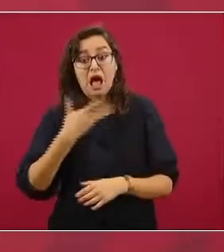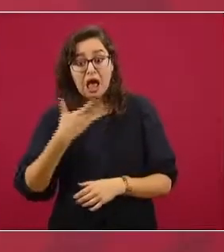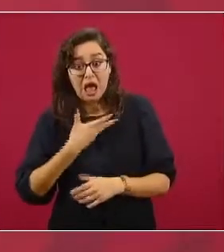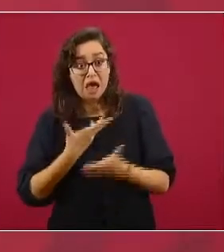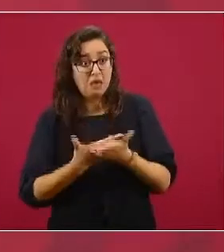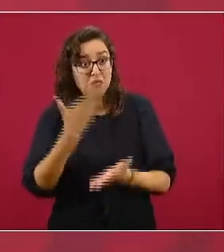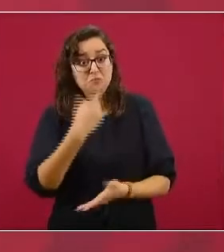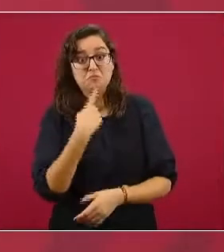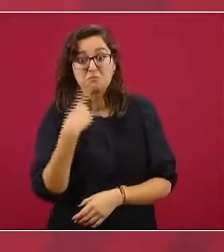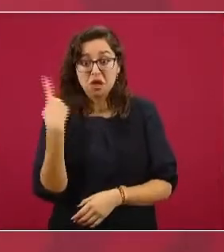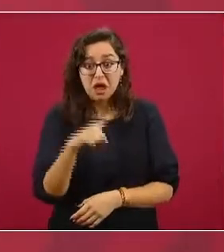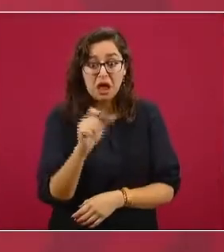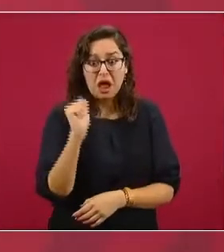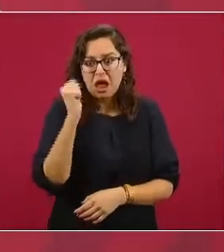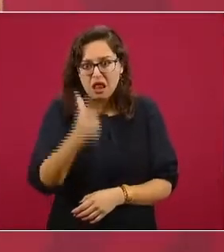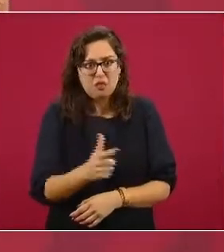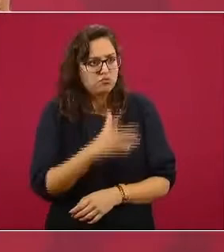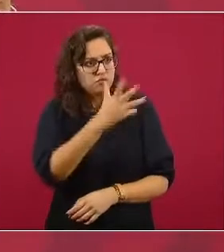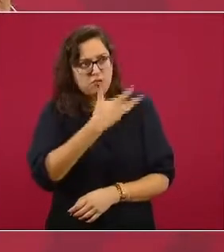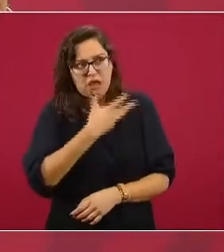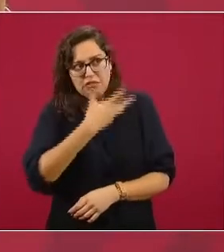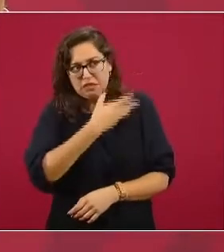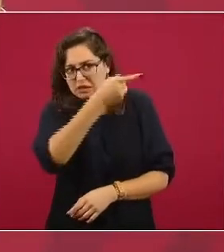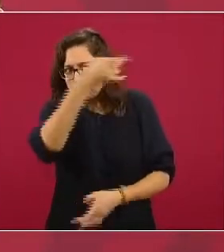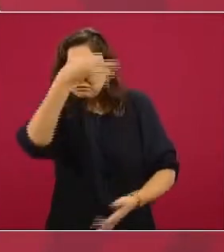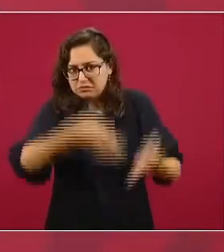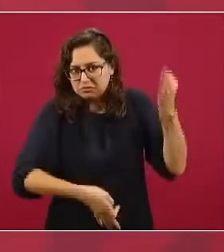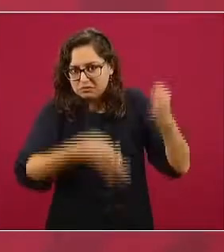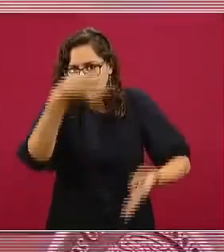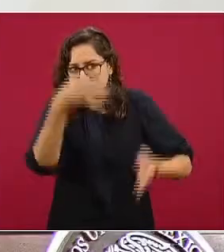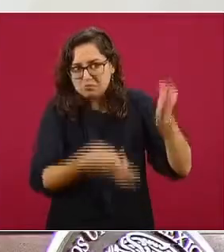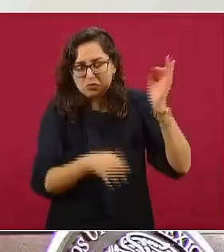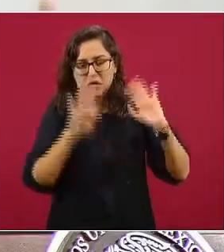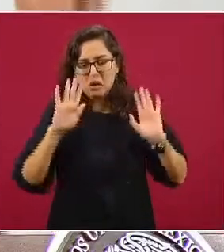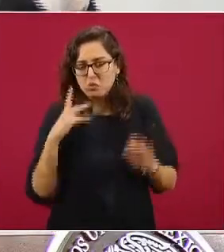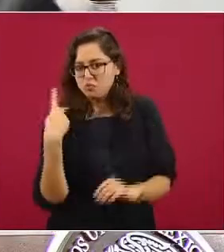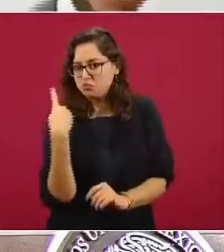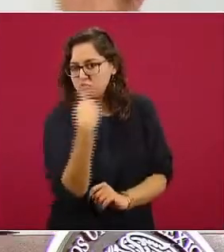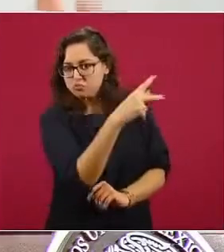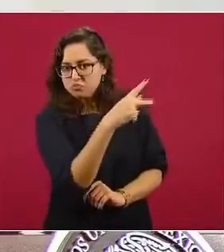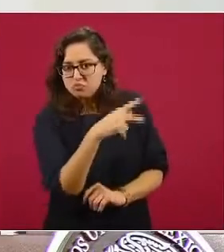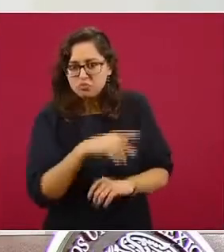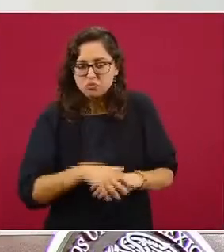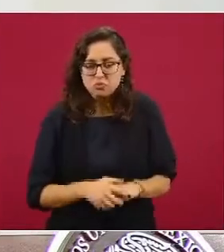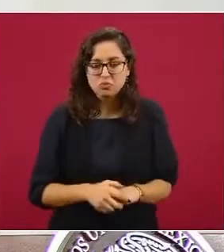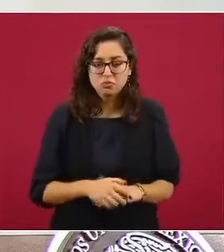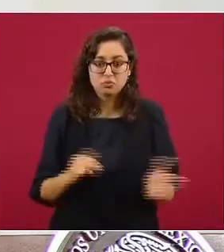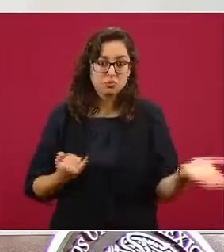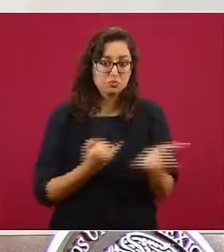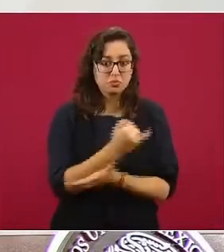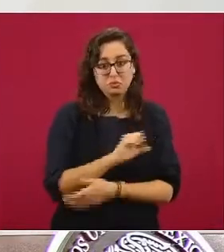instancias legales que van a decidir.